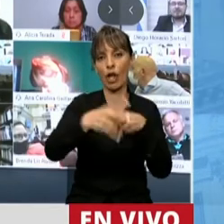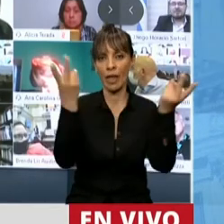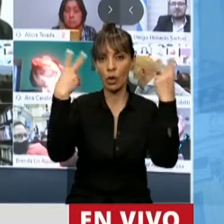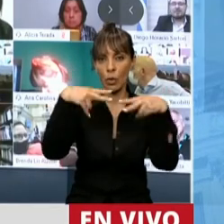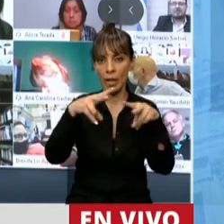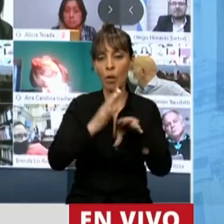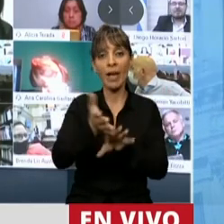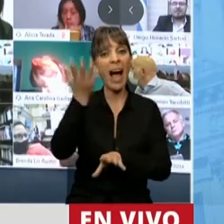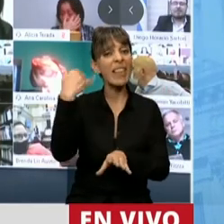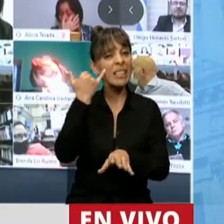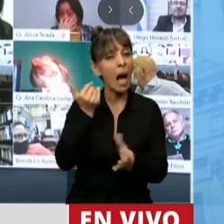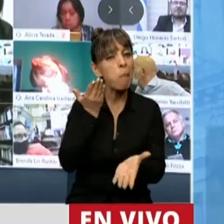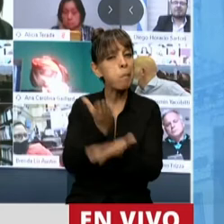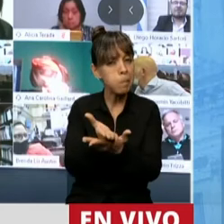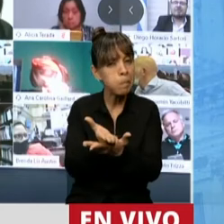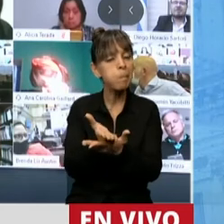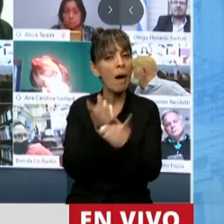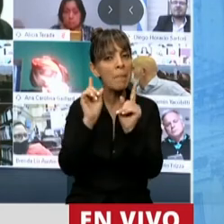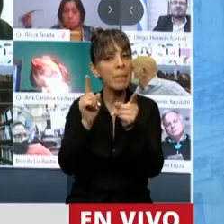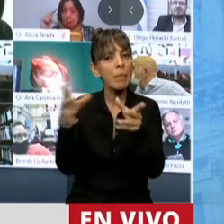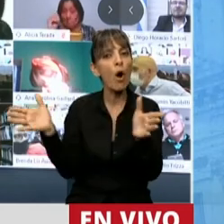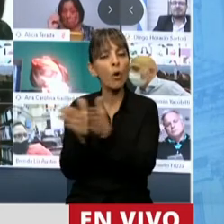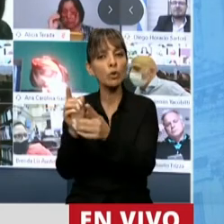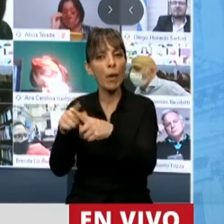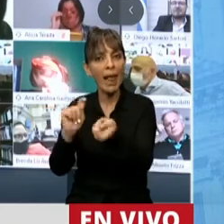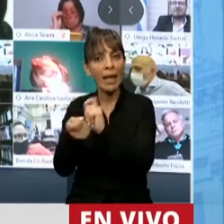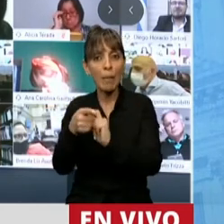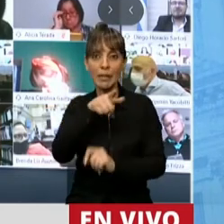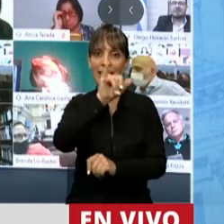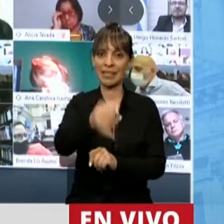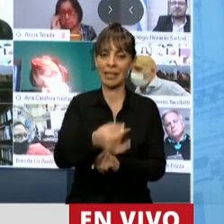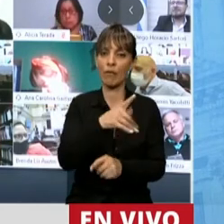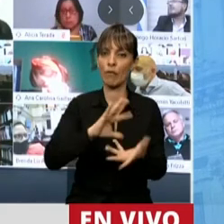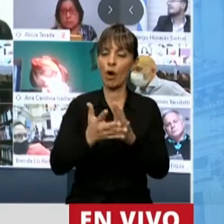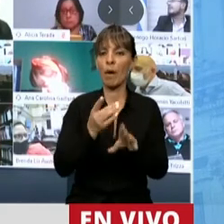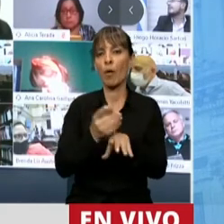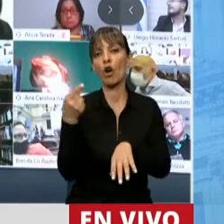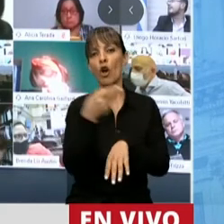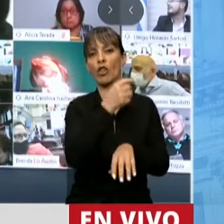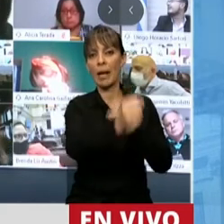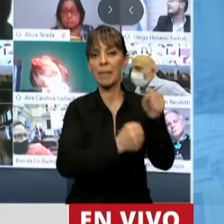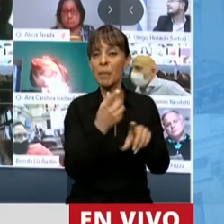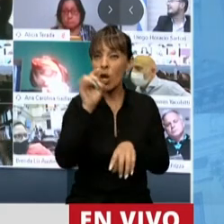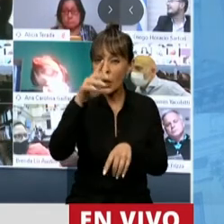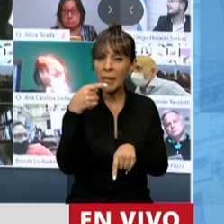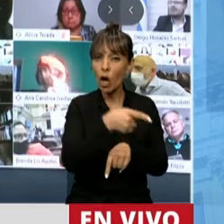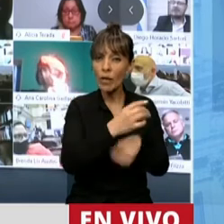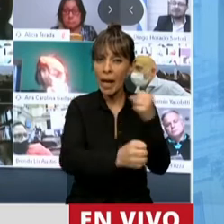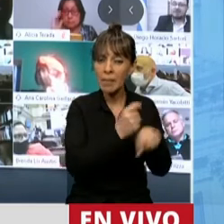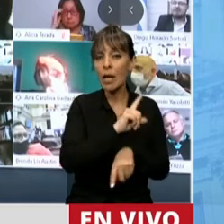cuya nulidad había sido pedida por el sector de cambiemos, que esa sí que es una actitud antiempresa, pero no solo antiempresa, sino